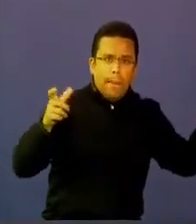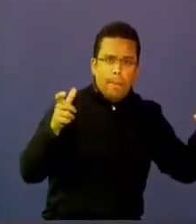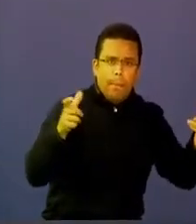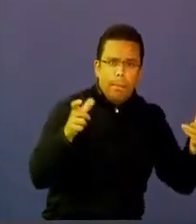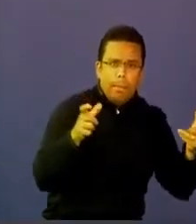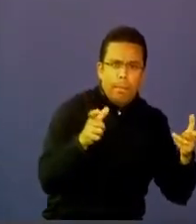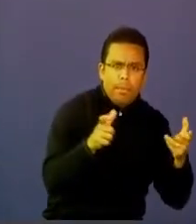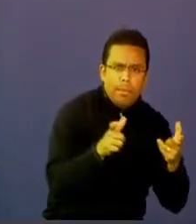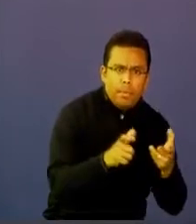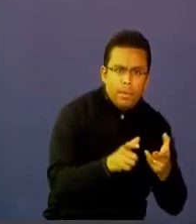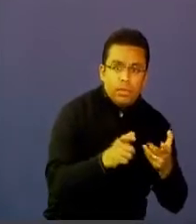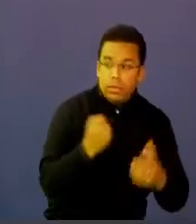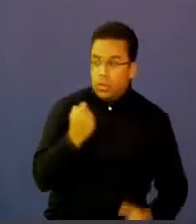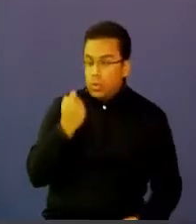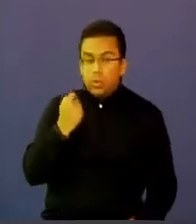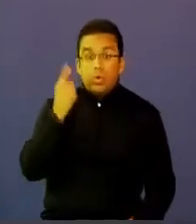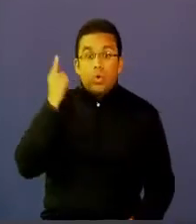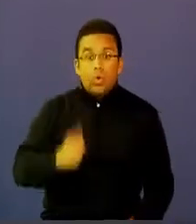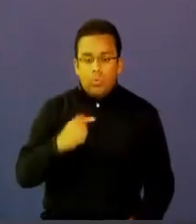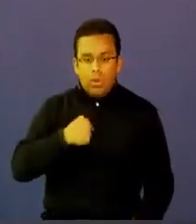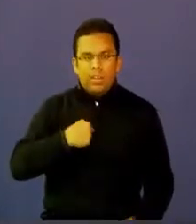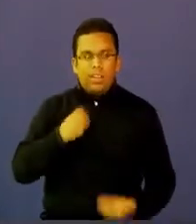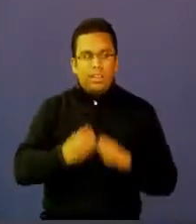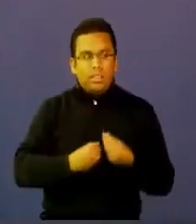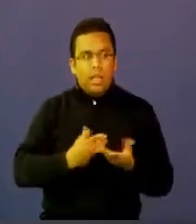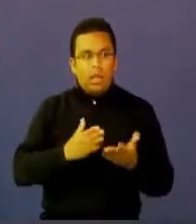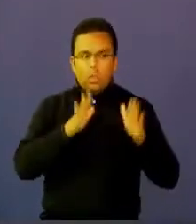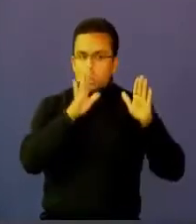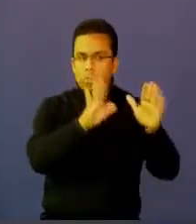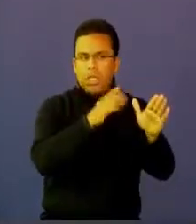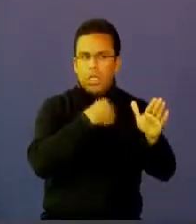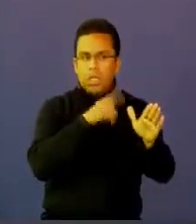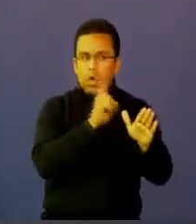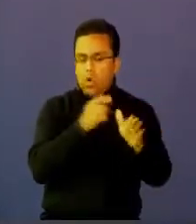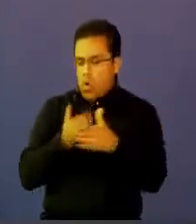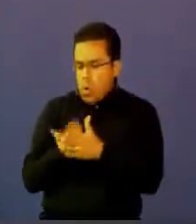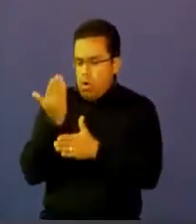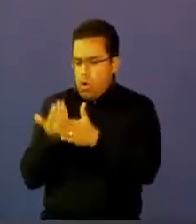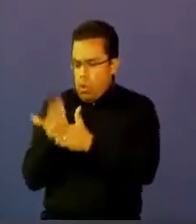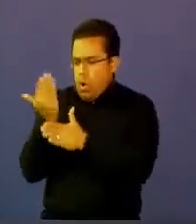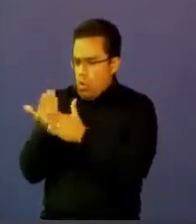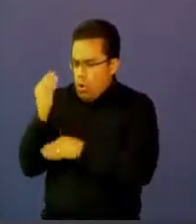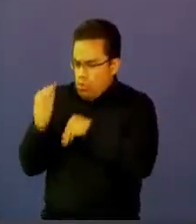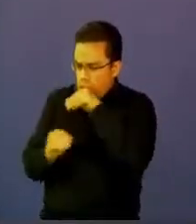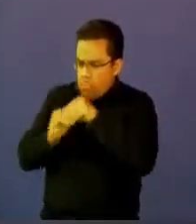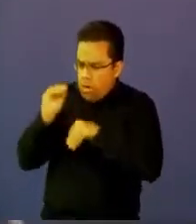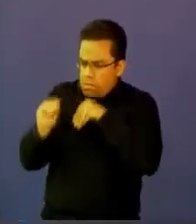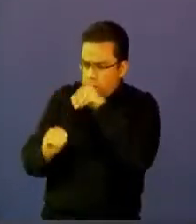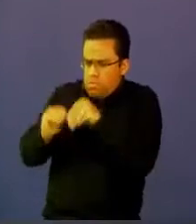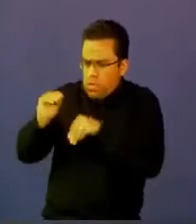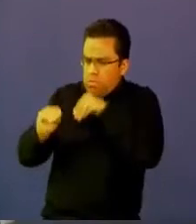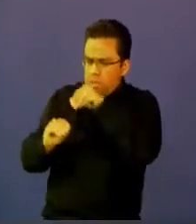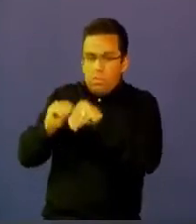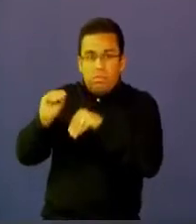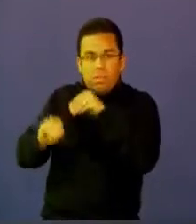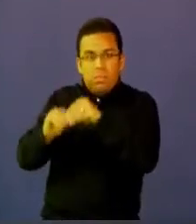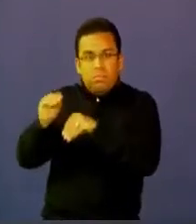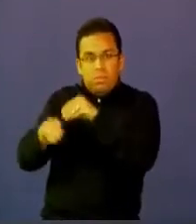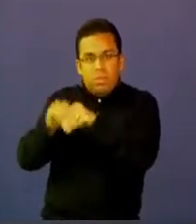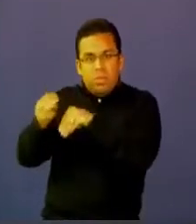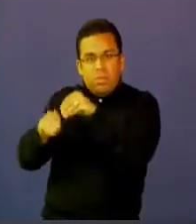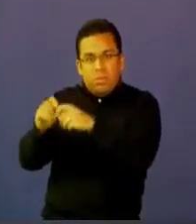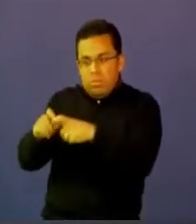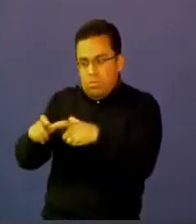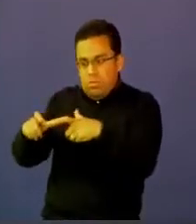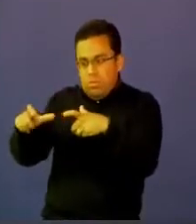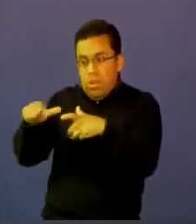adquirido en los últimos años, empiezan a demandar y a producir nuevo contenido que entra a alimentar ese gran tanque de